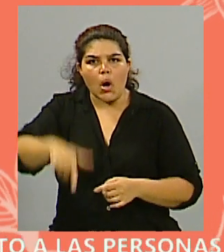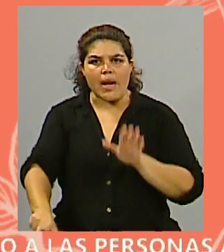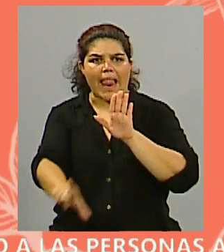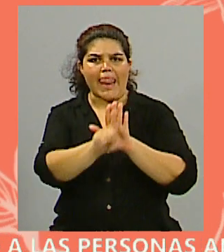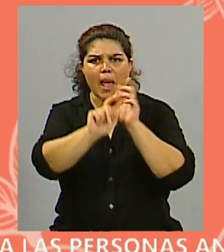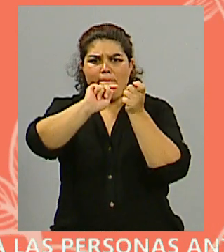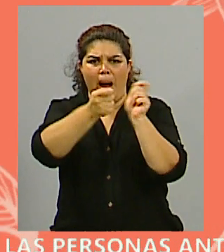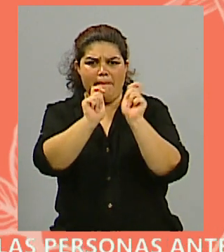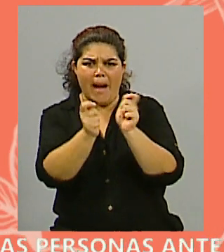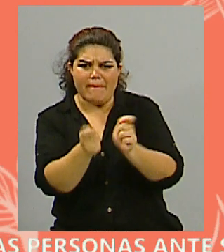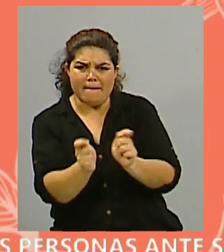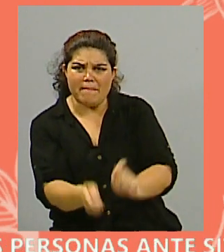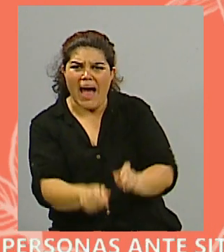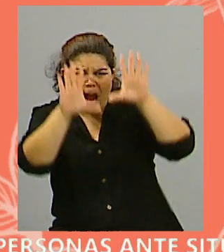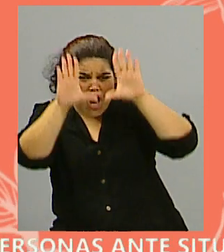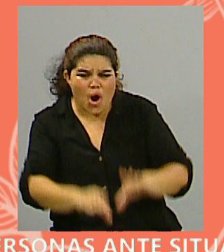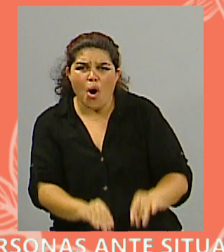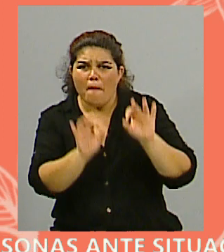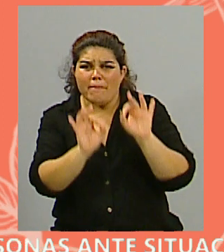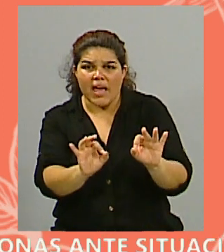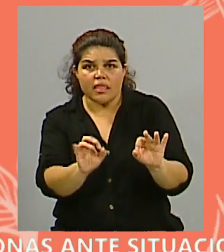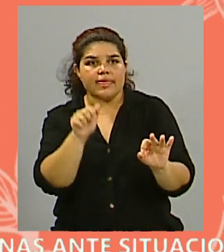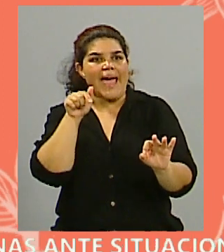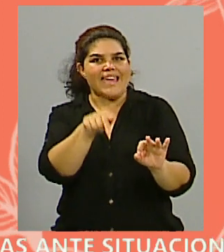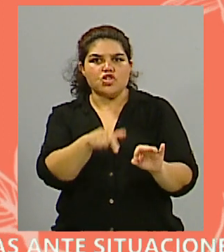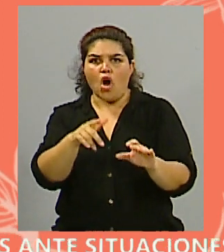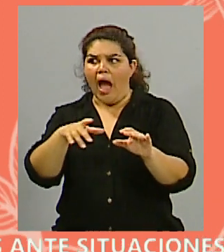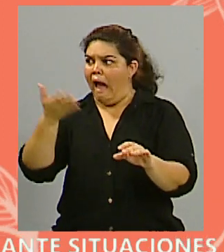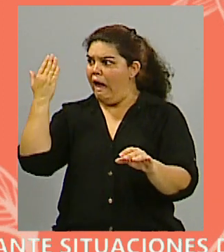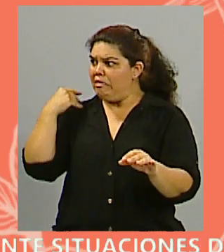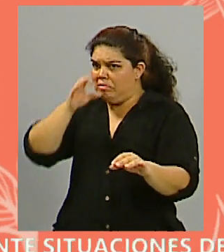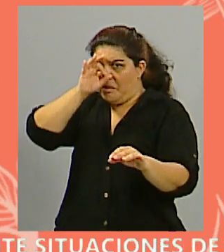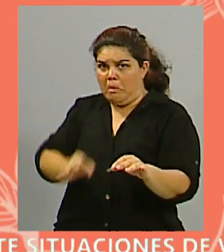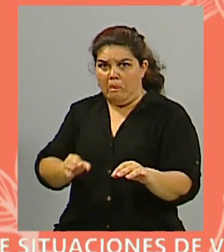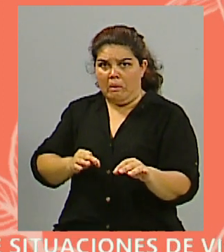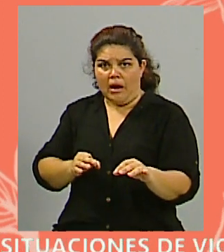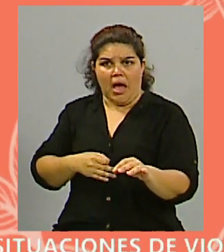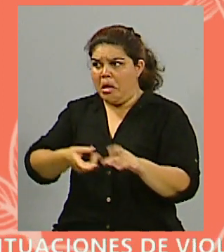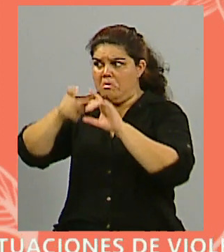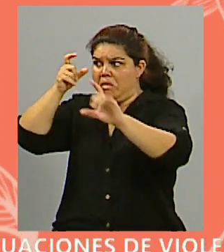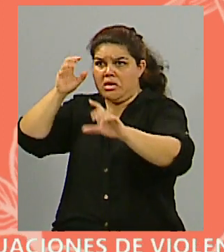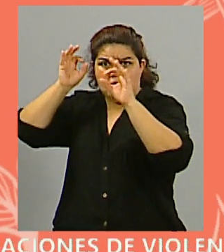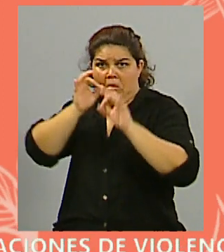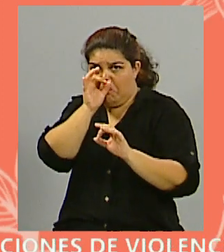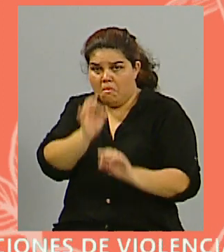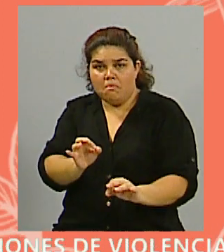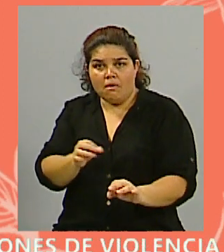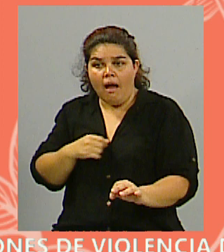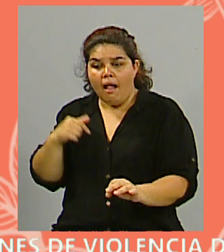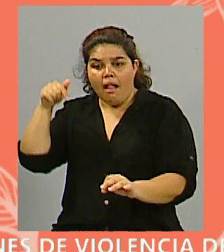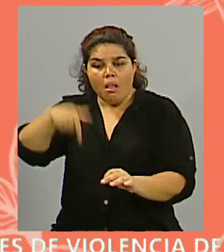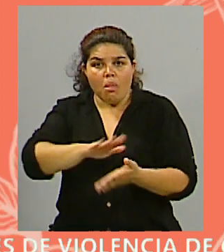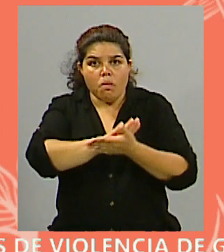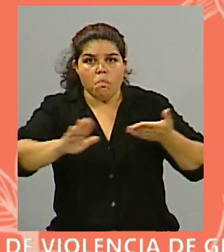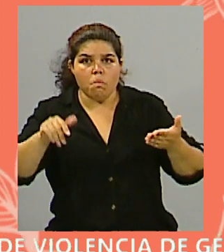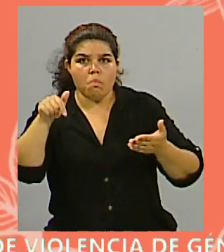salvando ideologías, con lo que respecta a la construcción, siempre que hay un gobierno nuevo, siempre que hay un cambio de